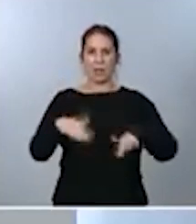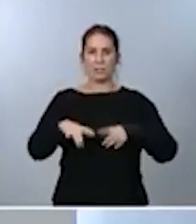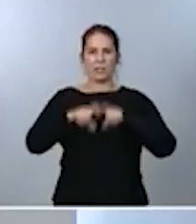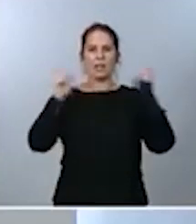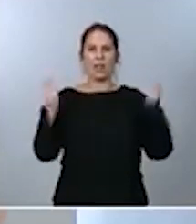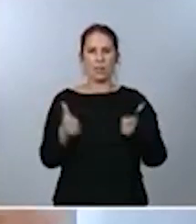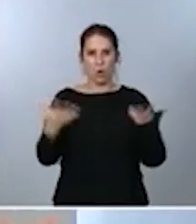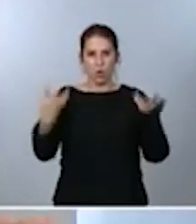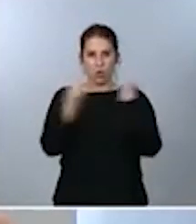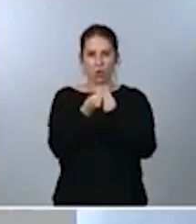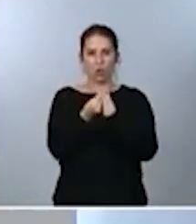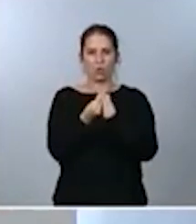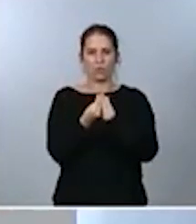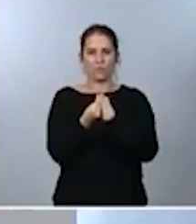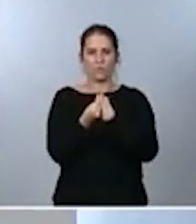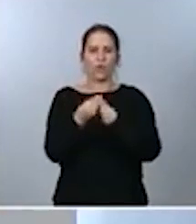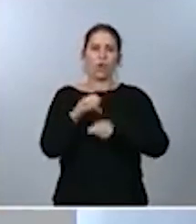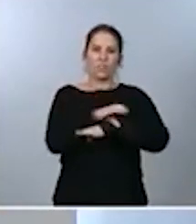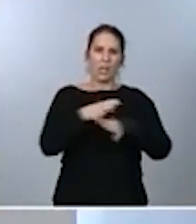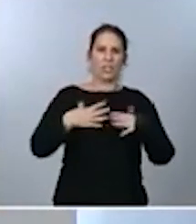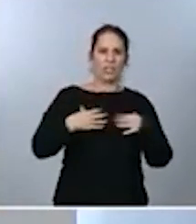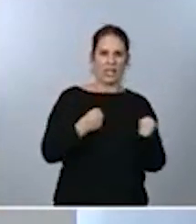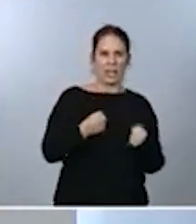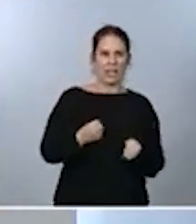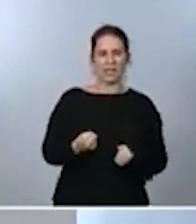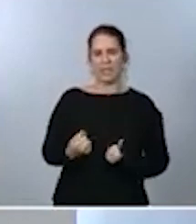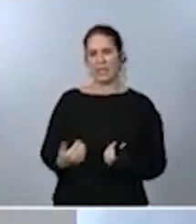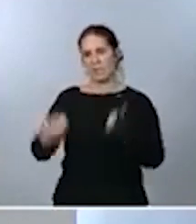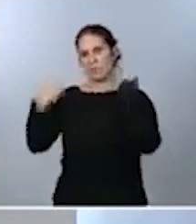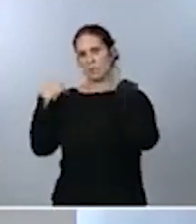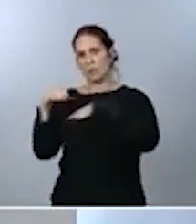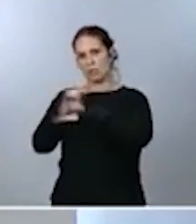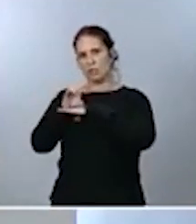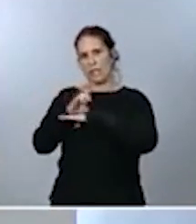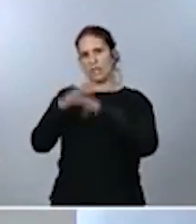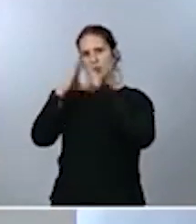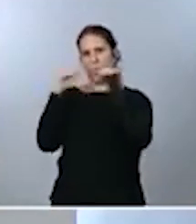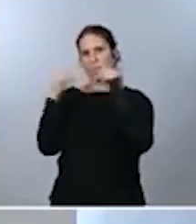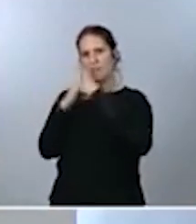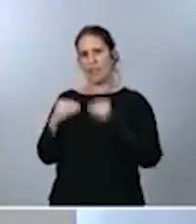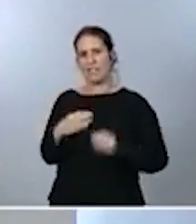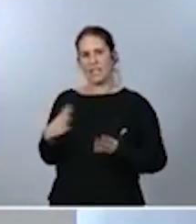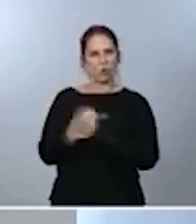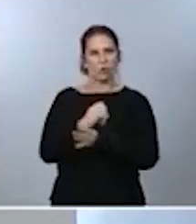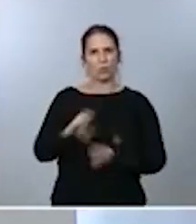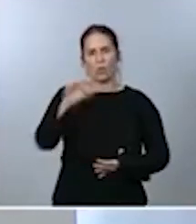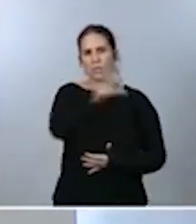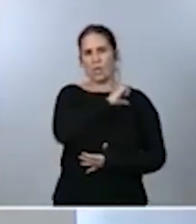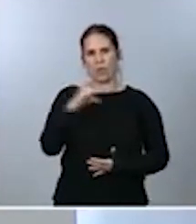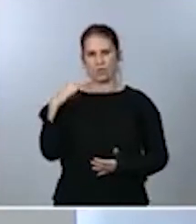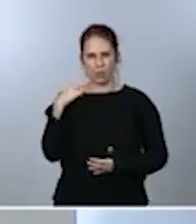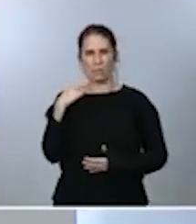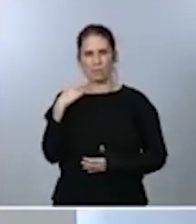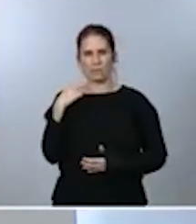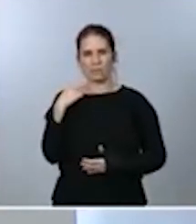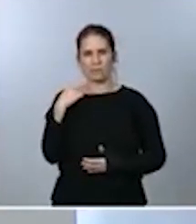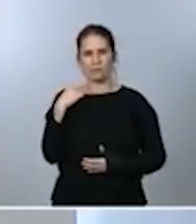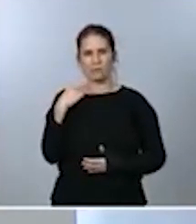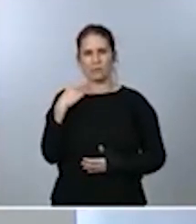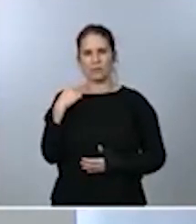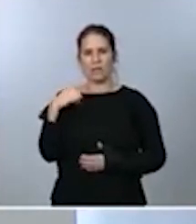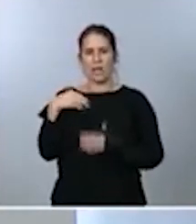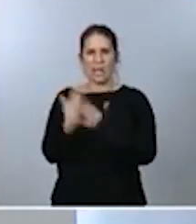de consejeros de Sanidad y responsables y consejeros de universidades de todas las comunidades autónomas con presencia del ministro Castells y